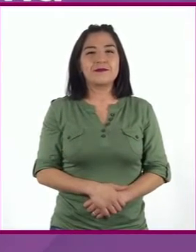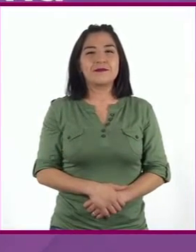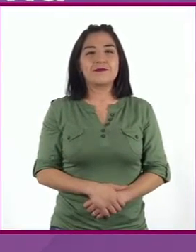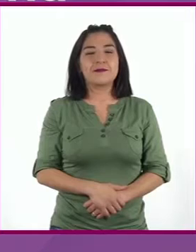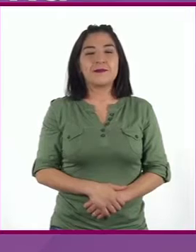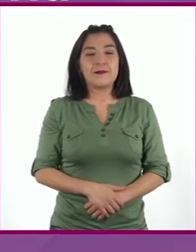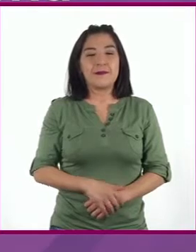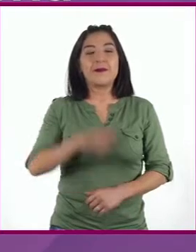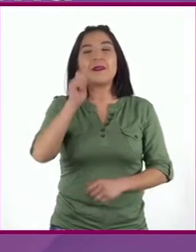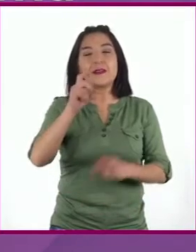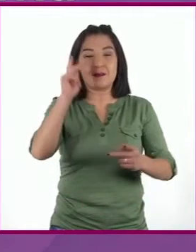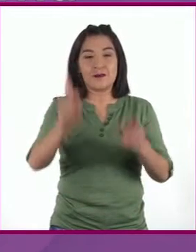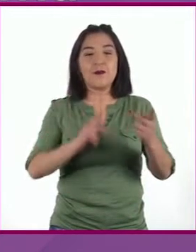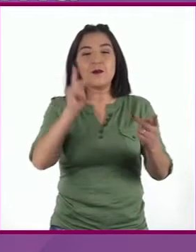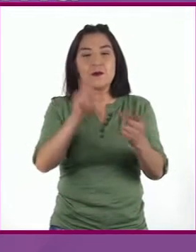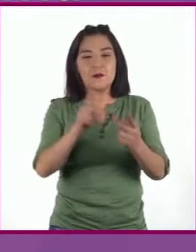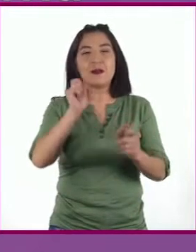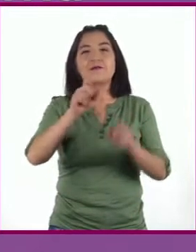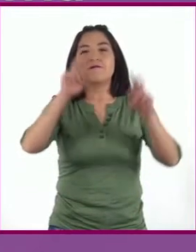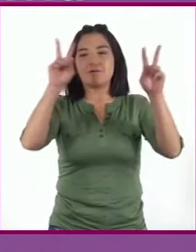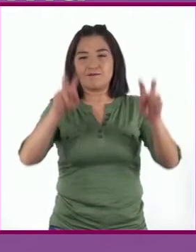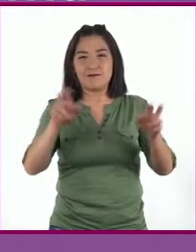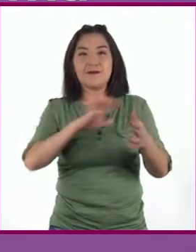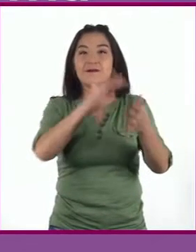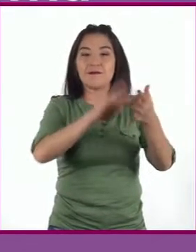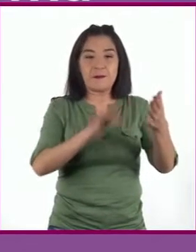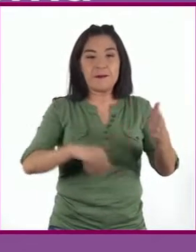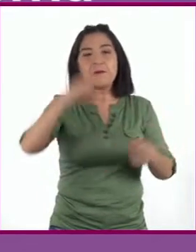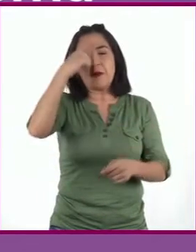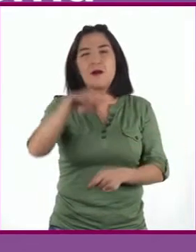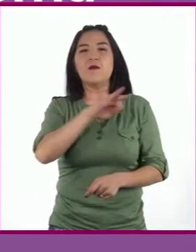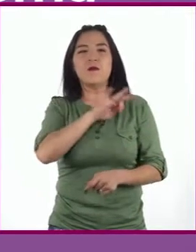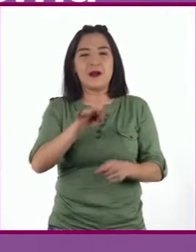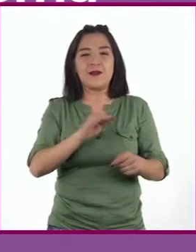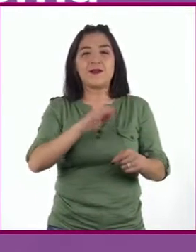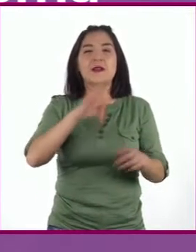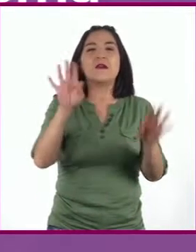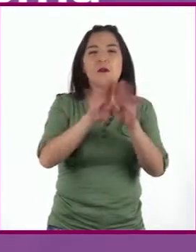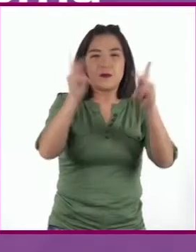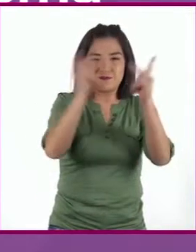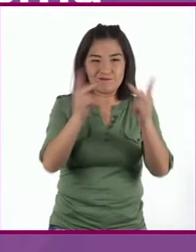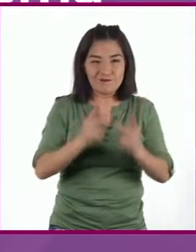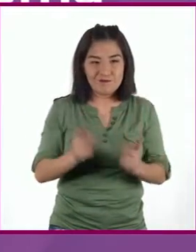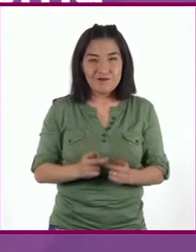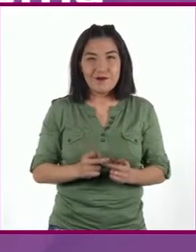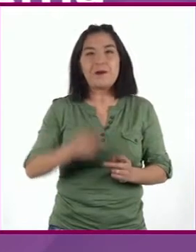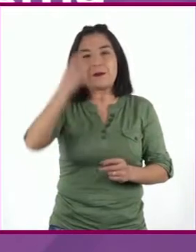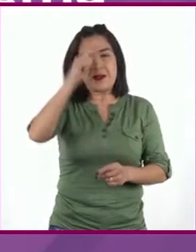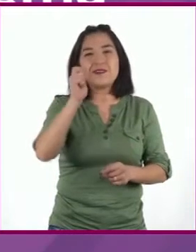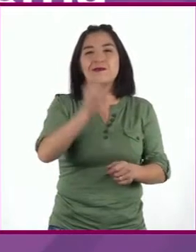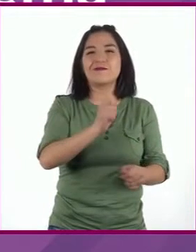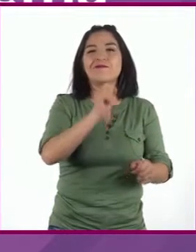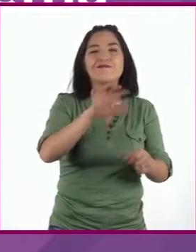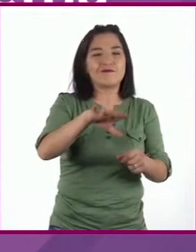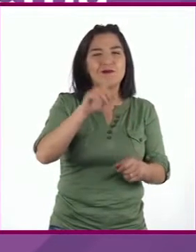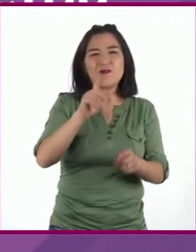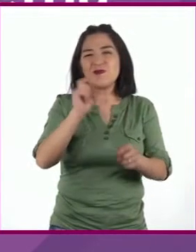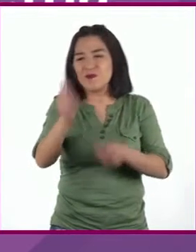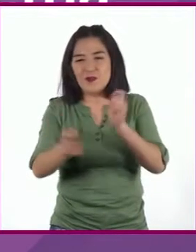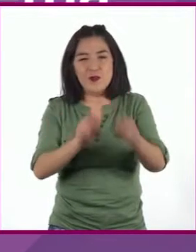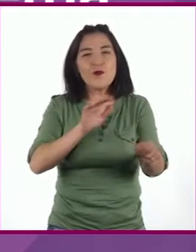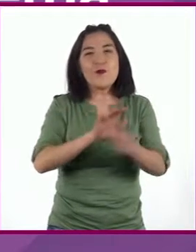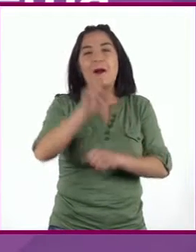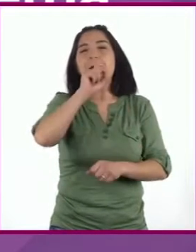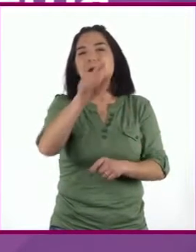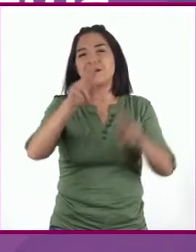Comparar una variedad de textos con el propósito de localizar y comparar las distintas definiciones que presentan de un